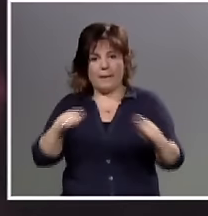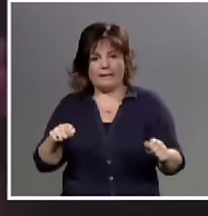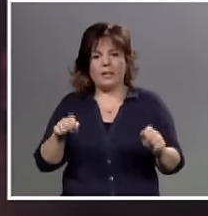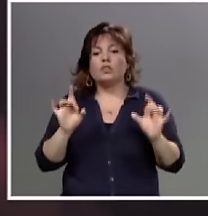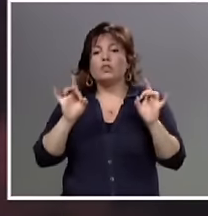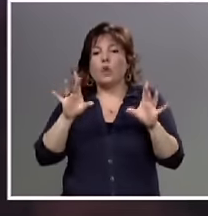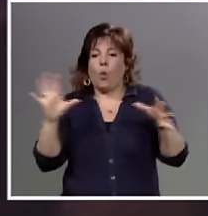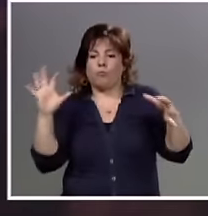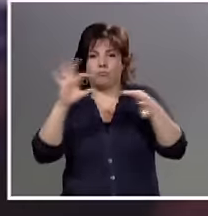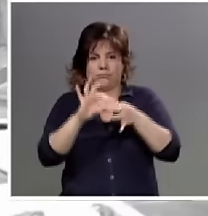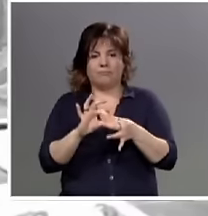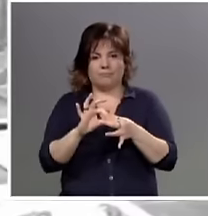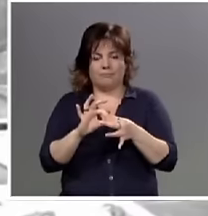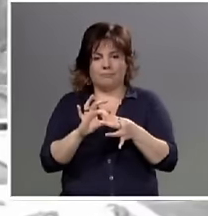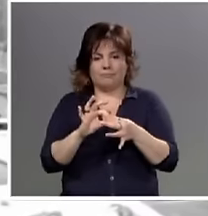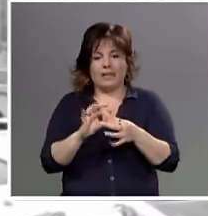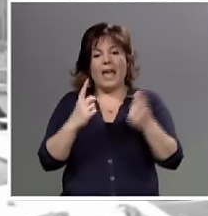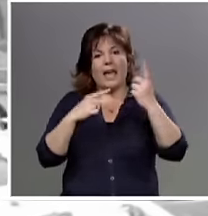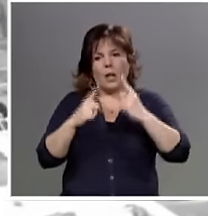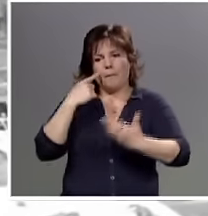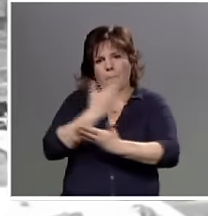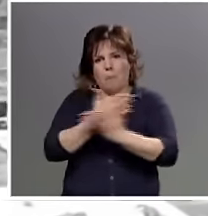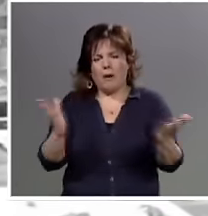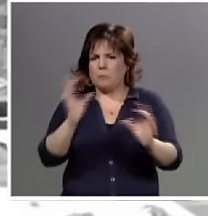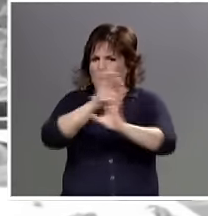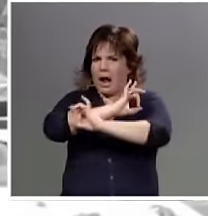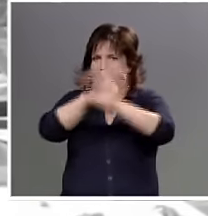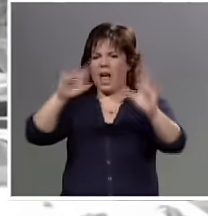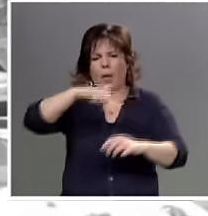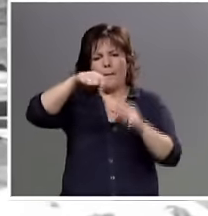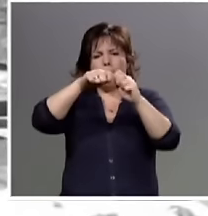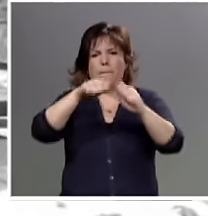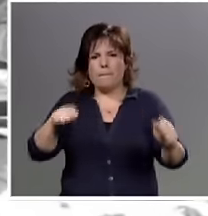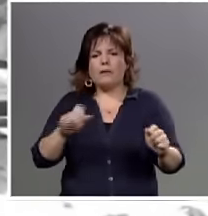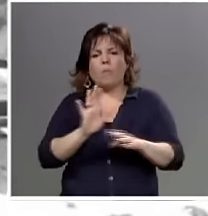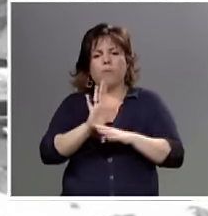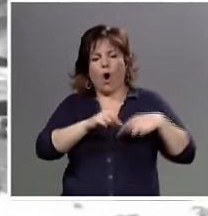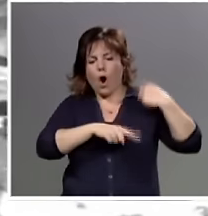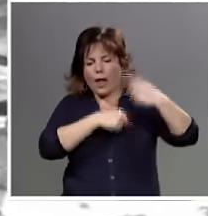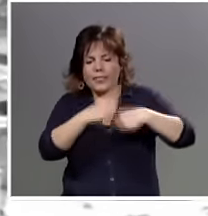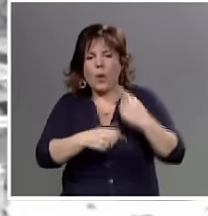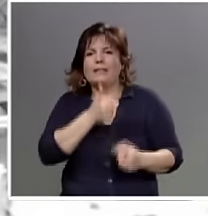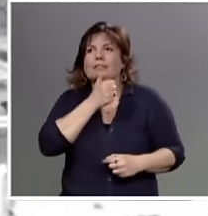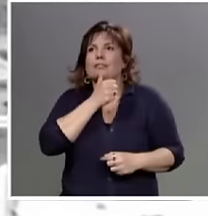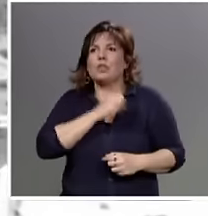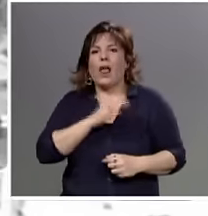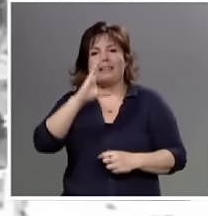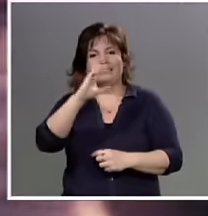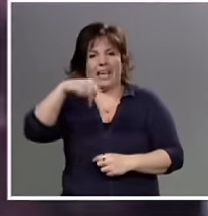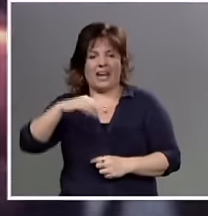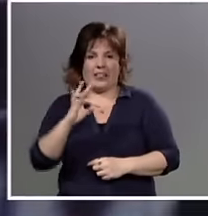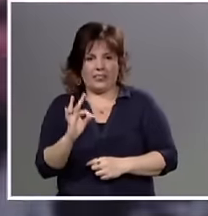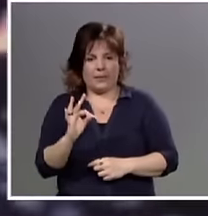un solo movimiento sindical, donde se manifestó claramente que el PIT era la continuidad histórica de la CNT.